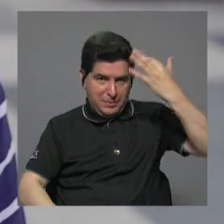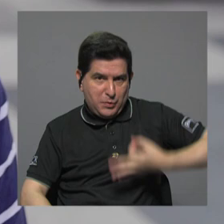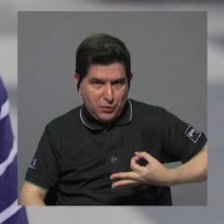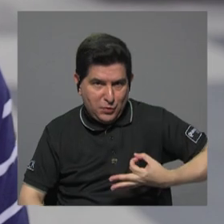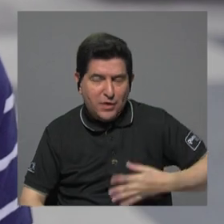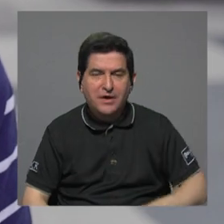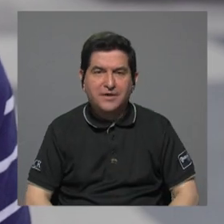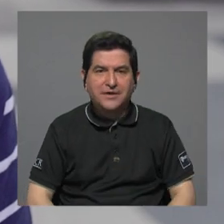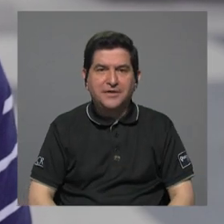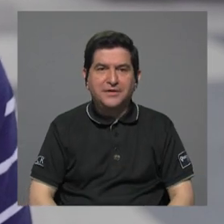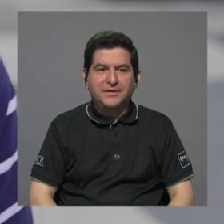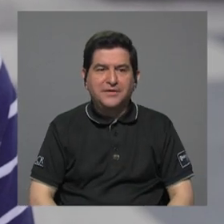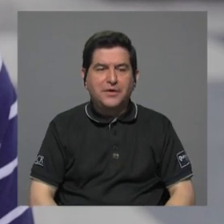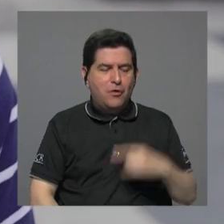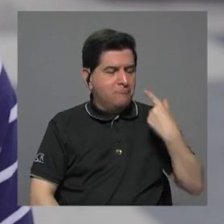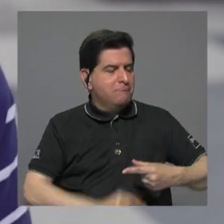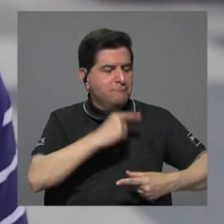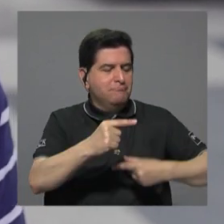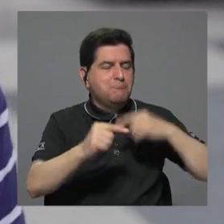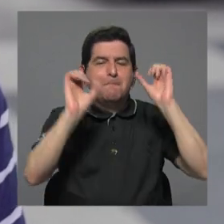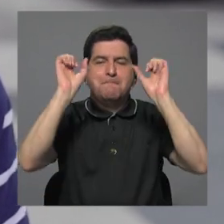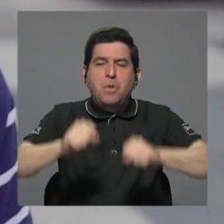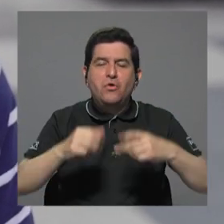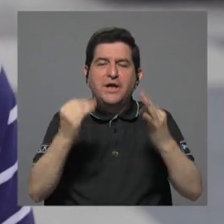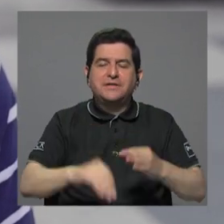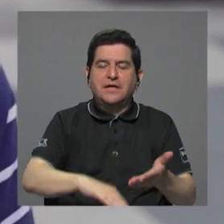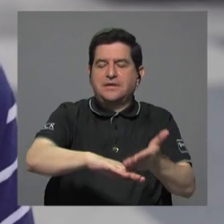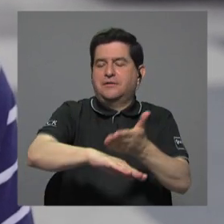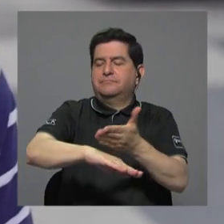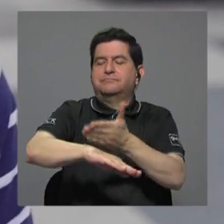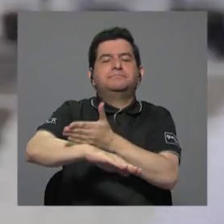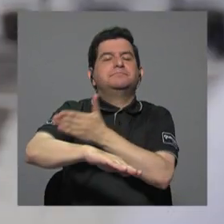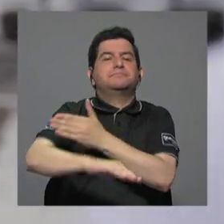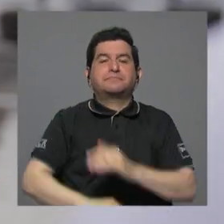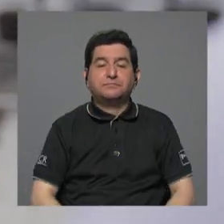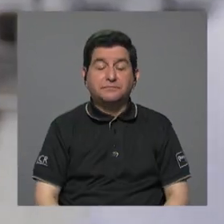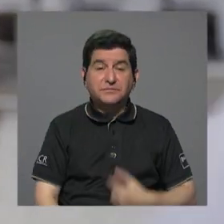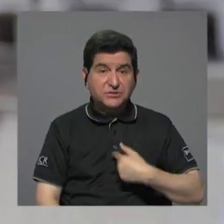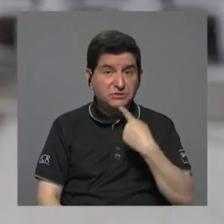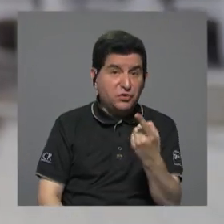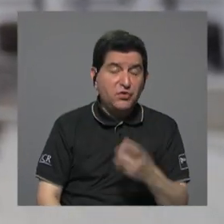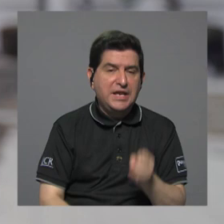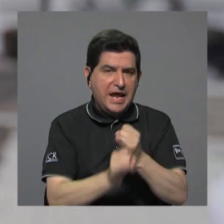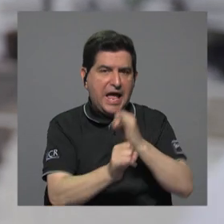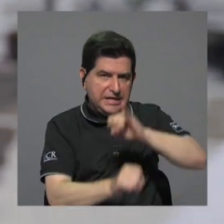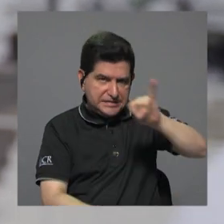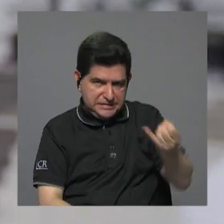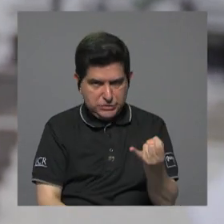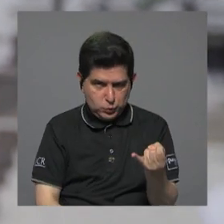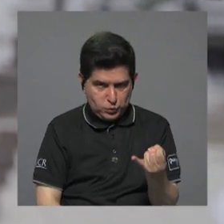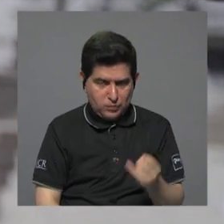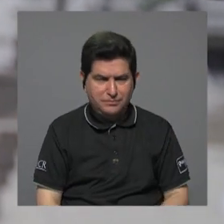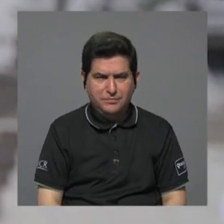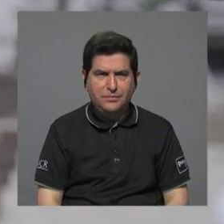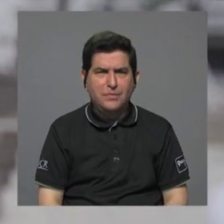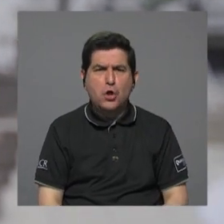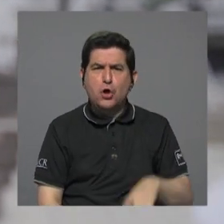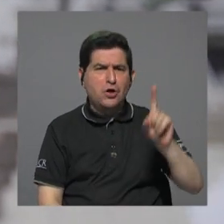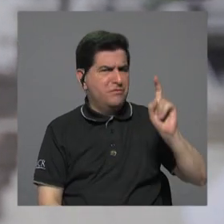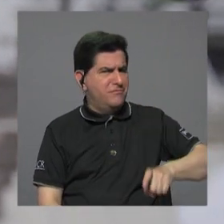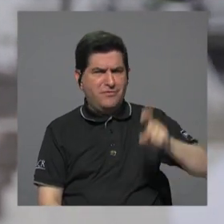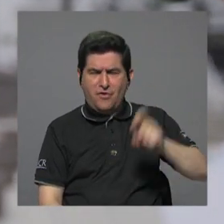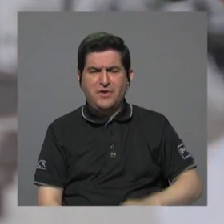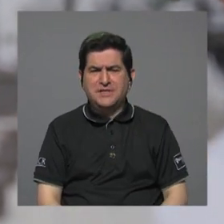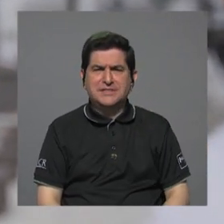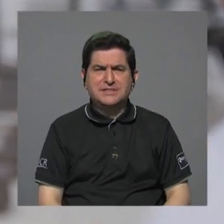también poco a poco podemos ir saliendo adelante le voy a decir que UpDeva no es necesariamente